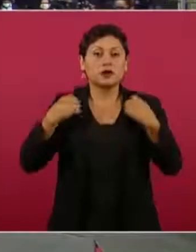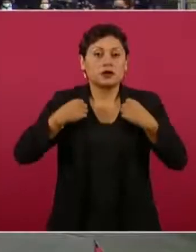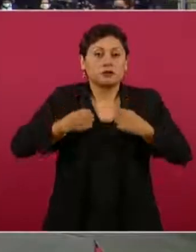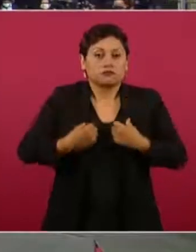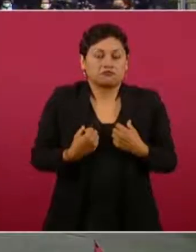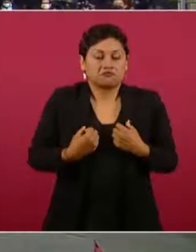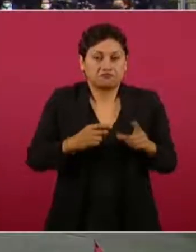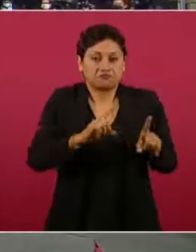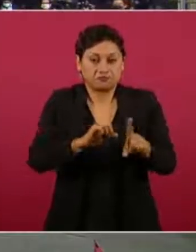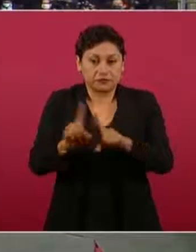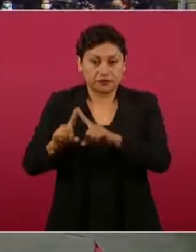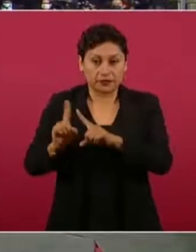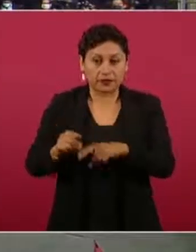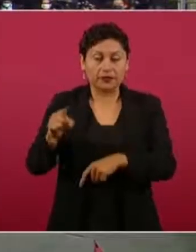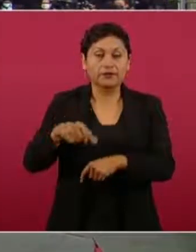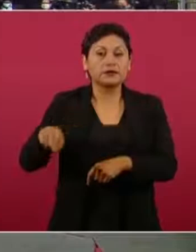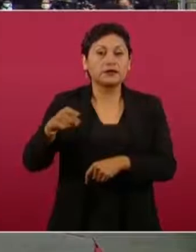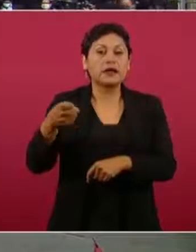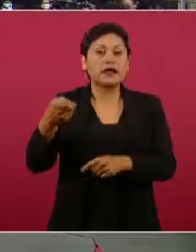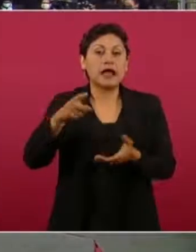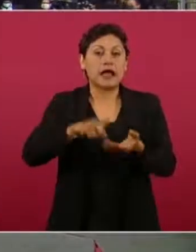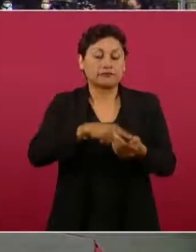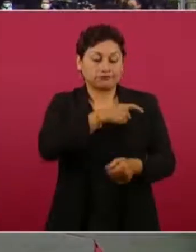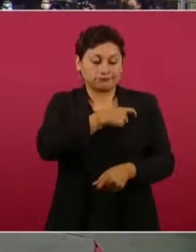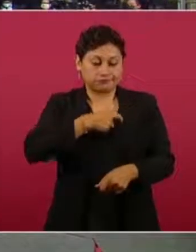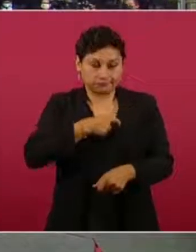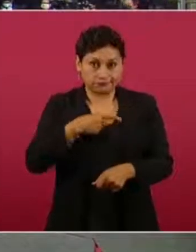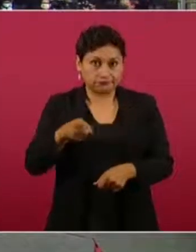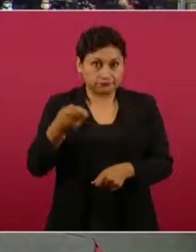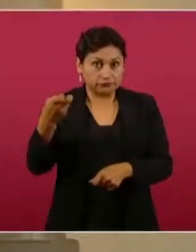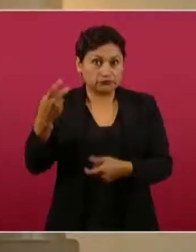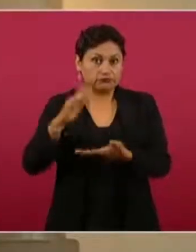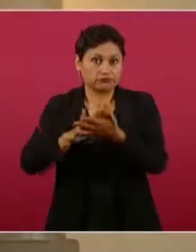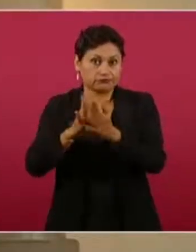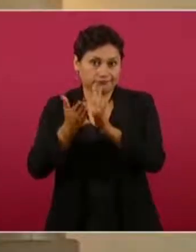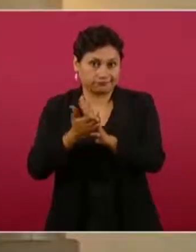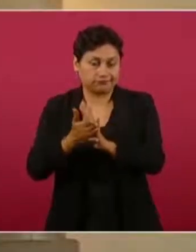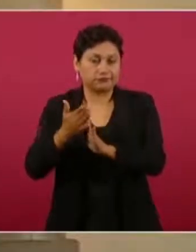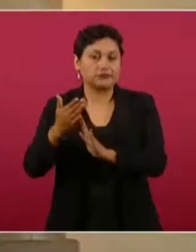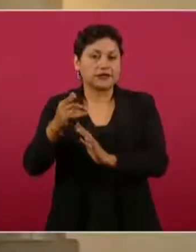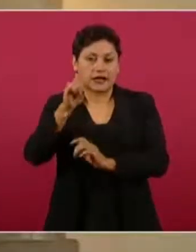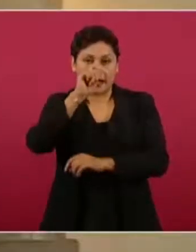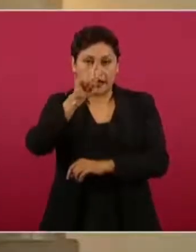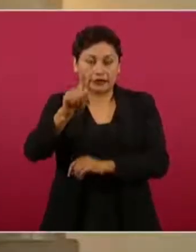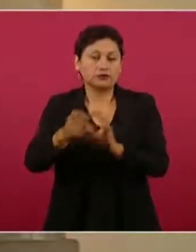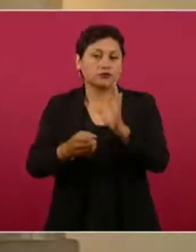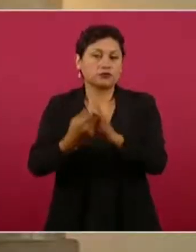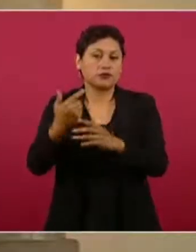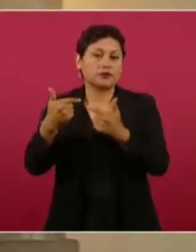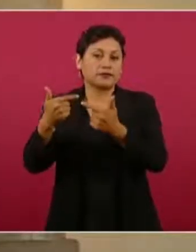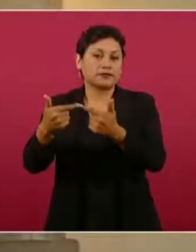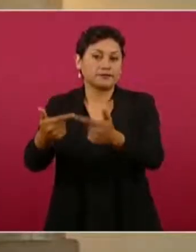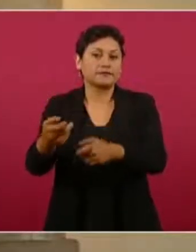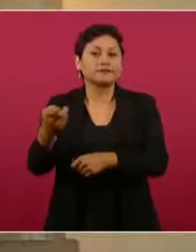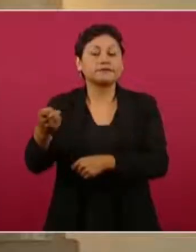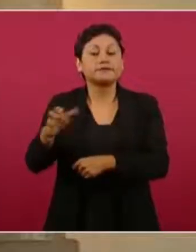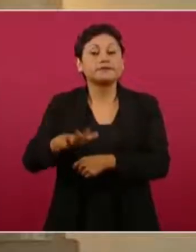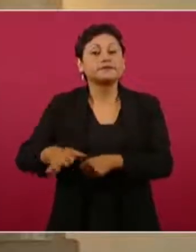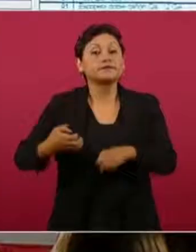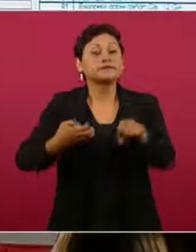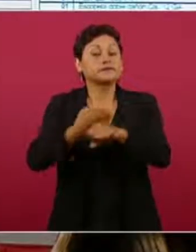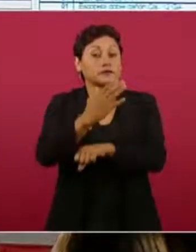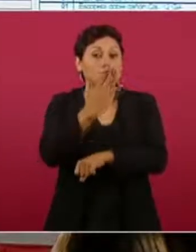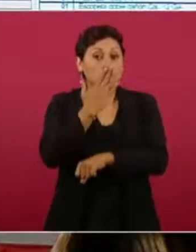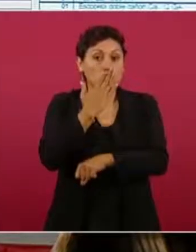las siglas del Cártel Jalisco Nueva Generación. En Opodepe, Sonora hubo la detención de